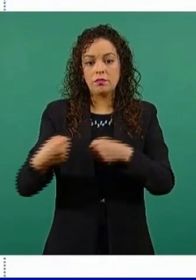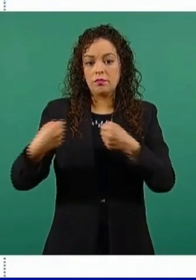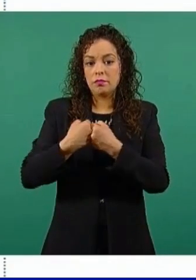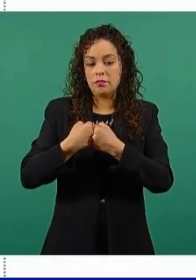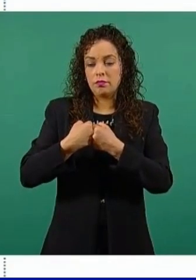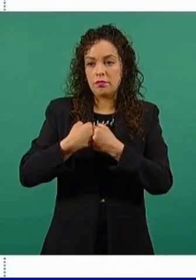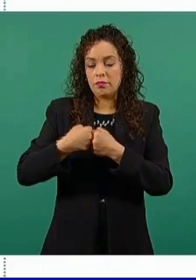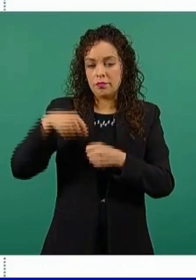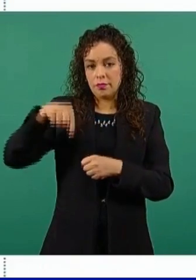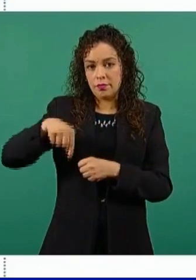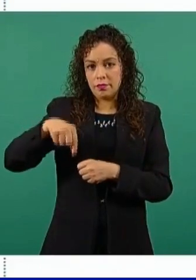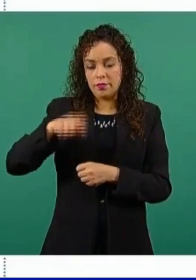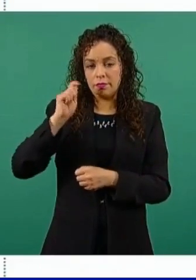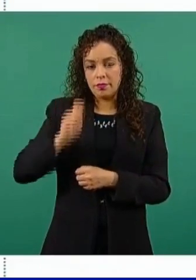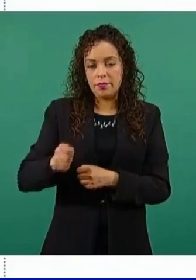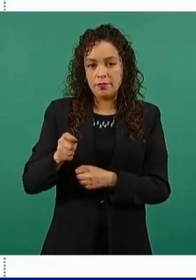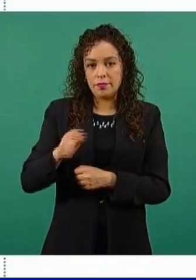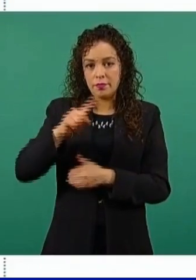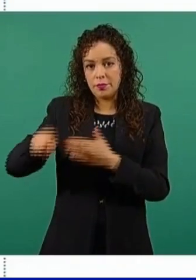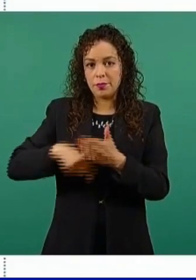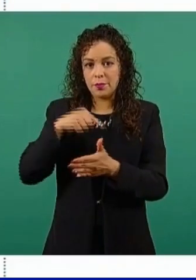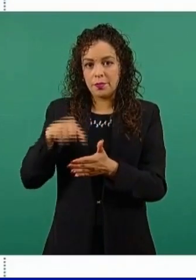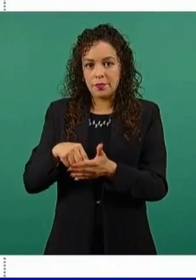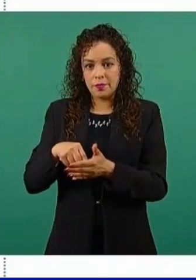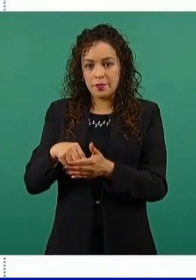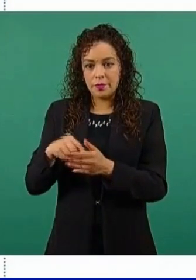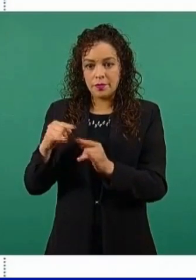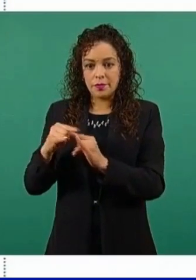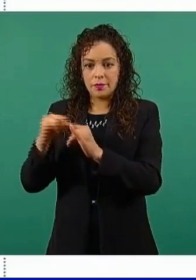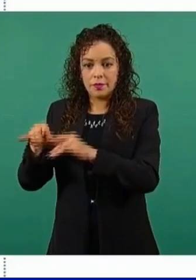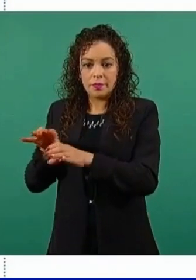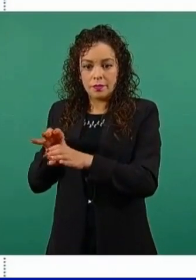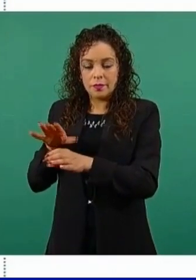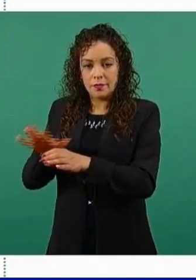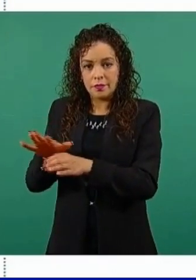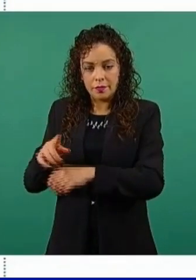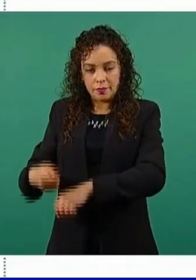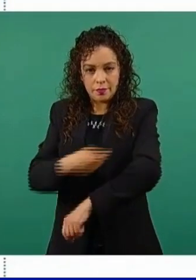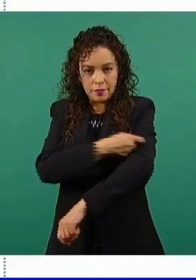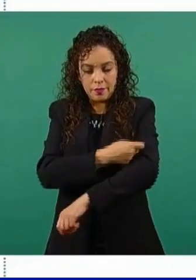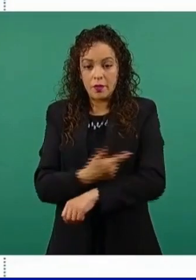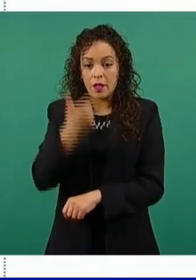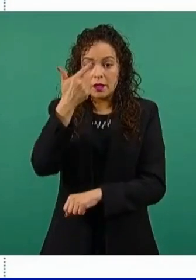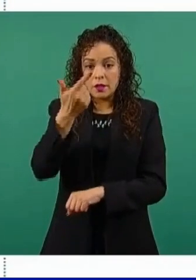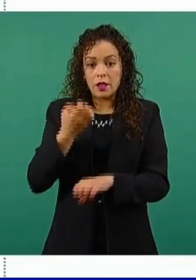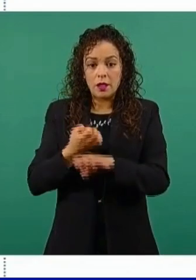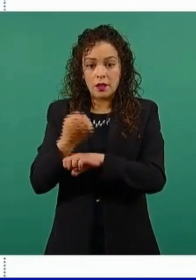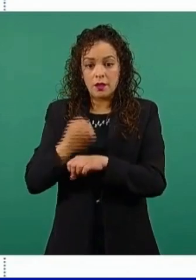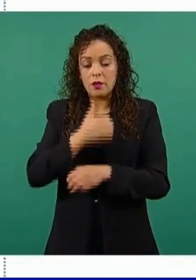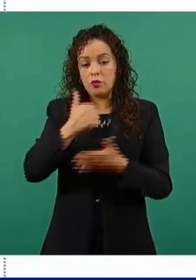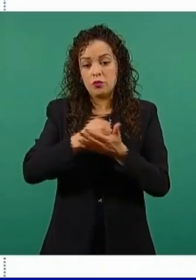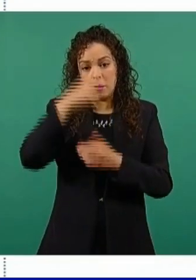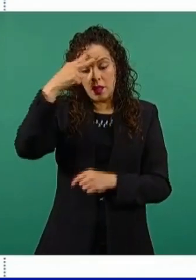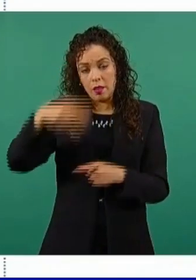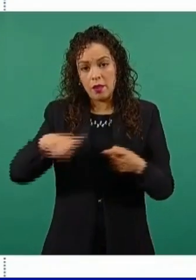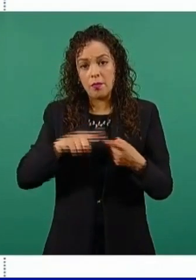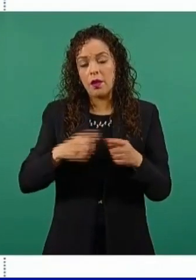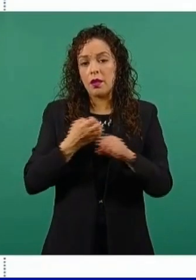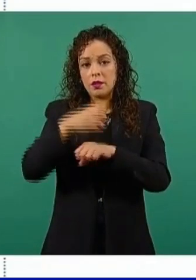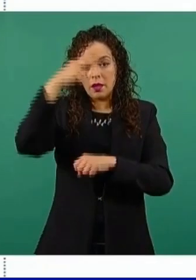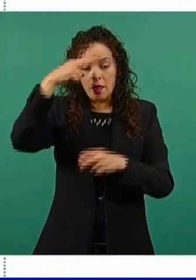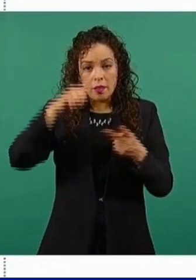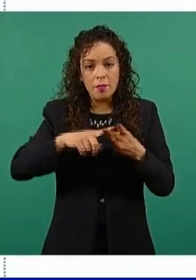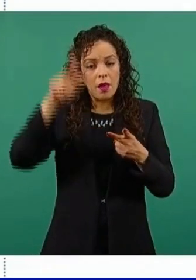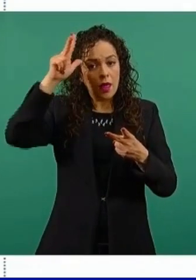donde están las instalaciones. Se atendieron 7 estados, Ciudad de México, Estado de México, Hidalgo,